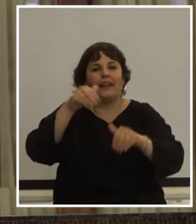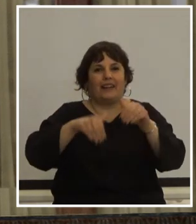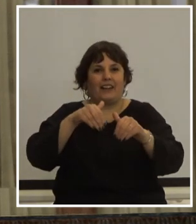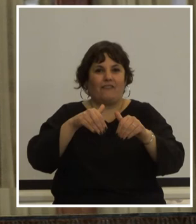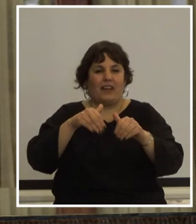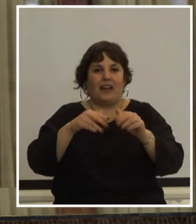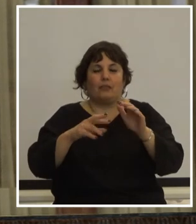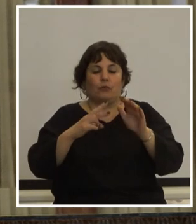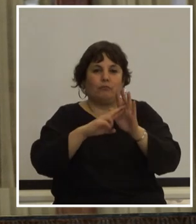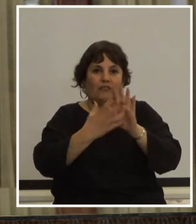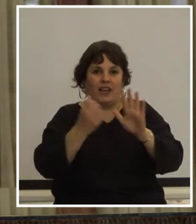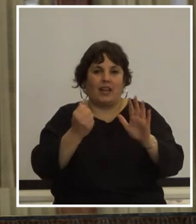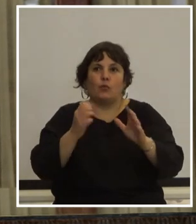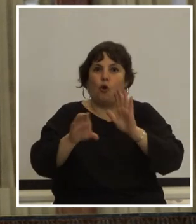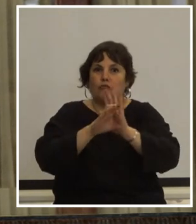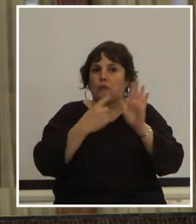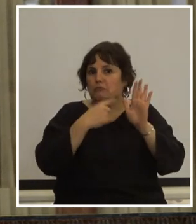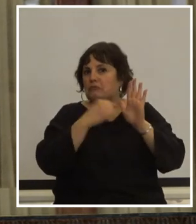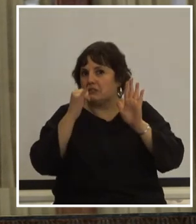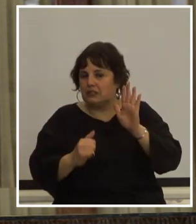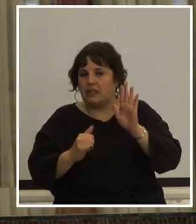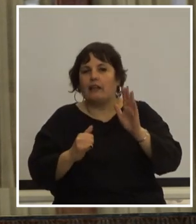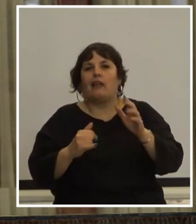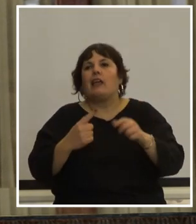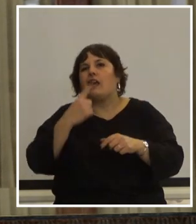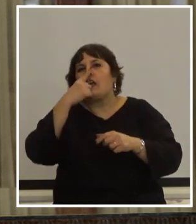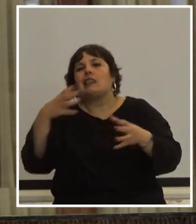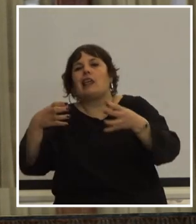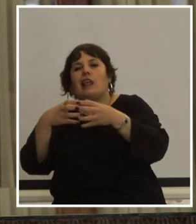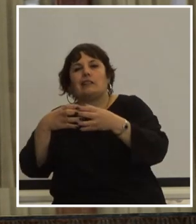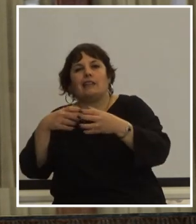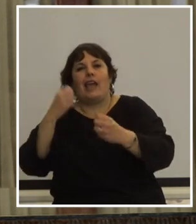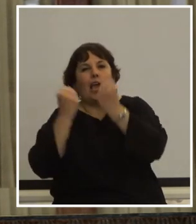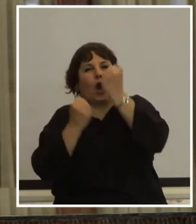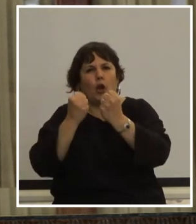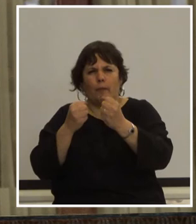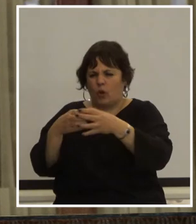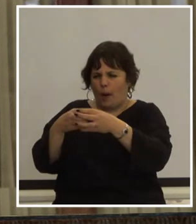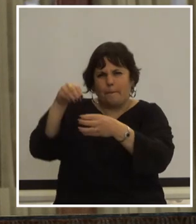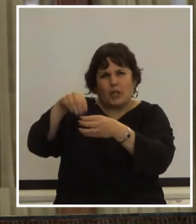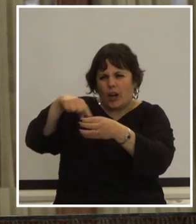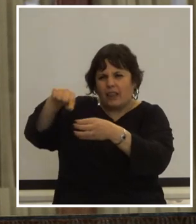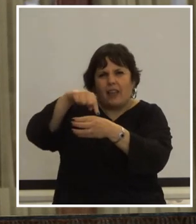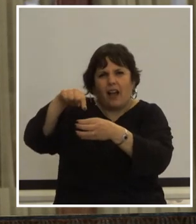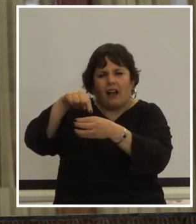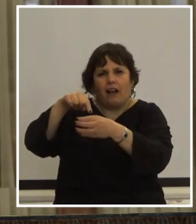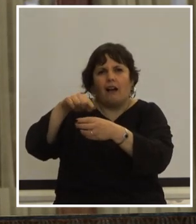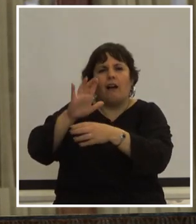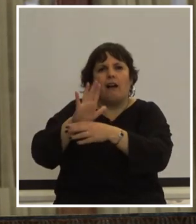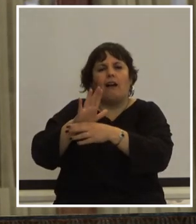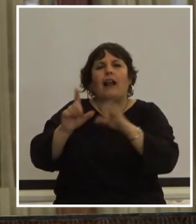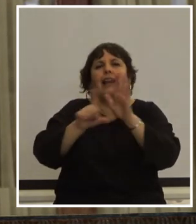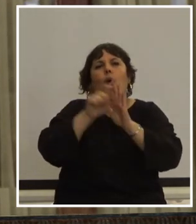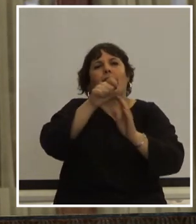constitucional la hegemonía de intereses económicos de minorías representados por la LUC